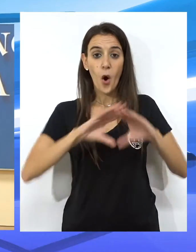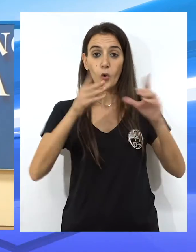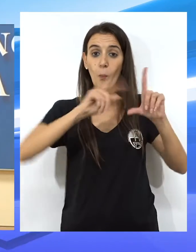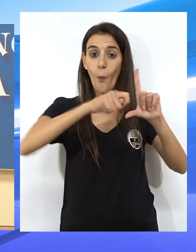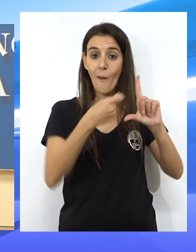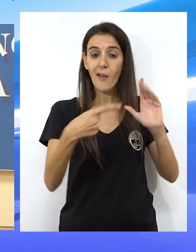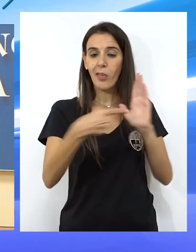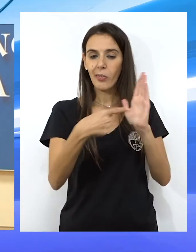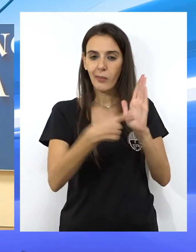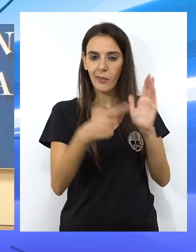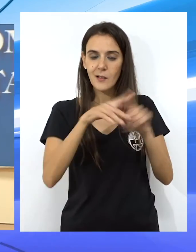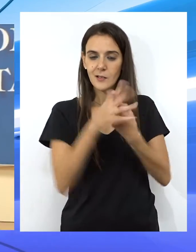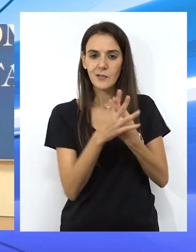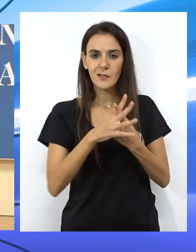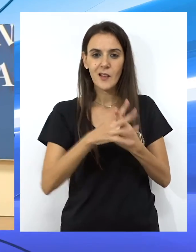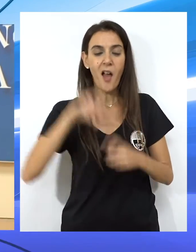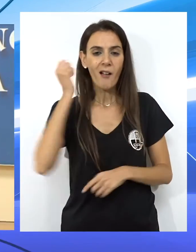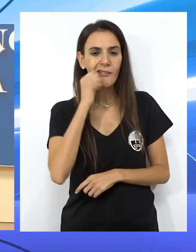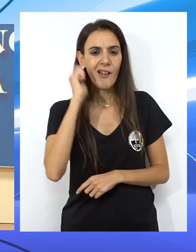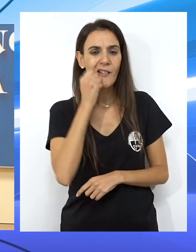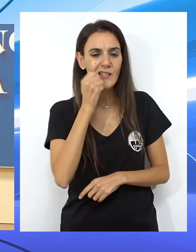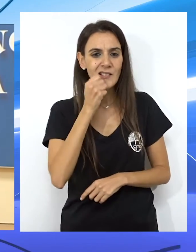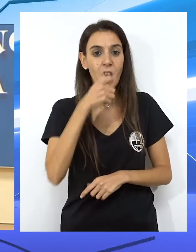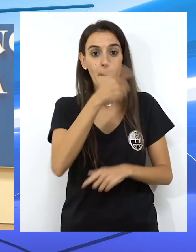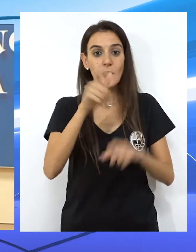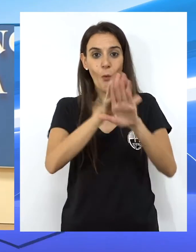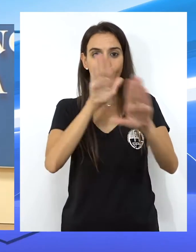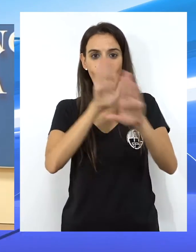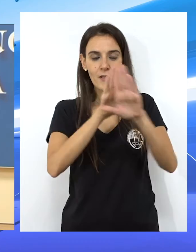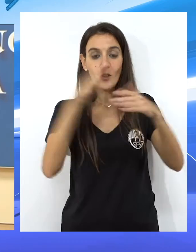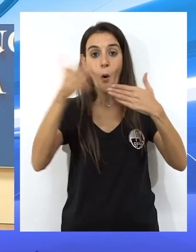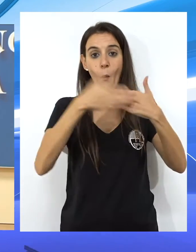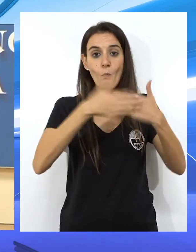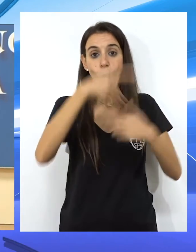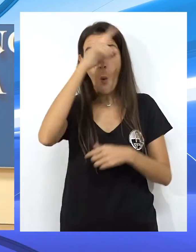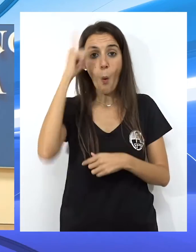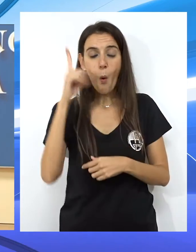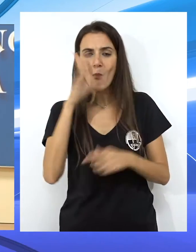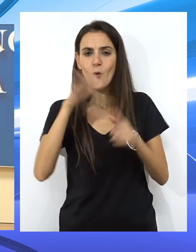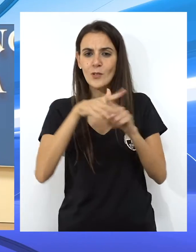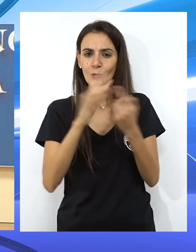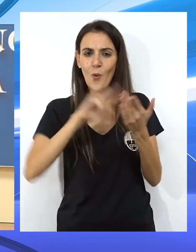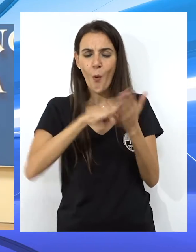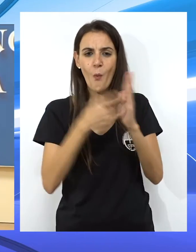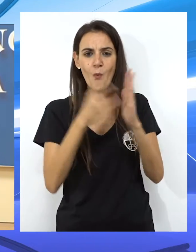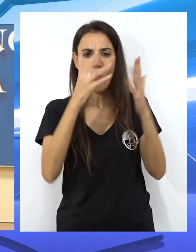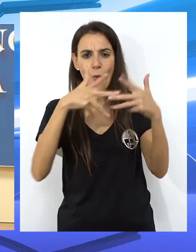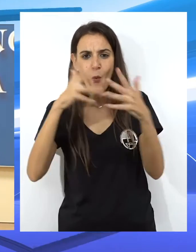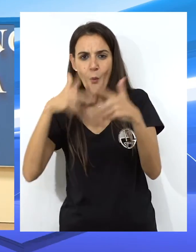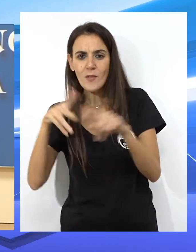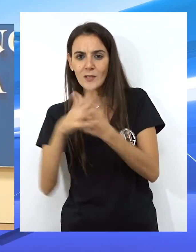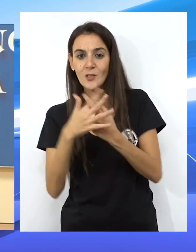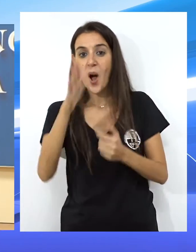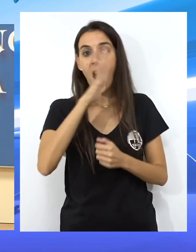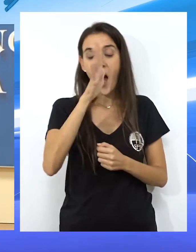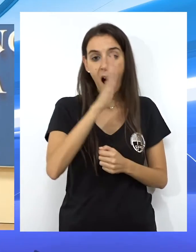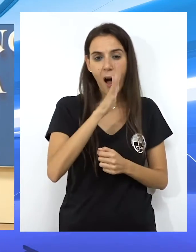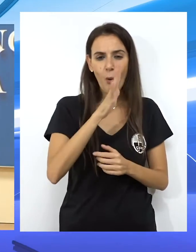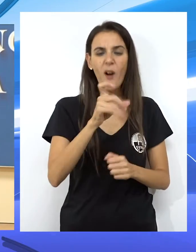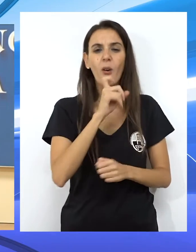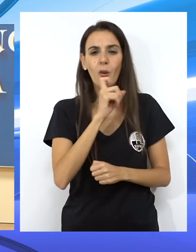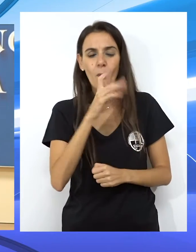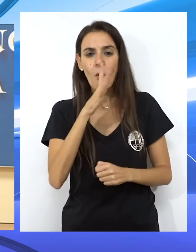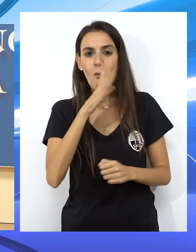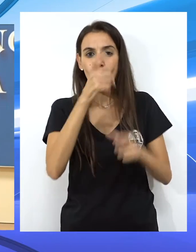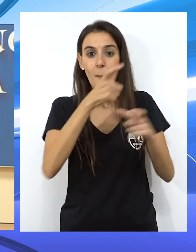MDIC afirma haber recibido quejas de los vecinos del portón 1 de Juan Carlos I sobre el método para contabilizar el consumo de agua del mismo,